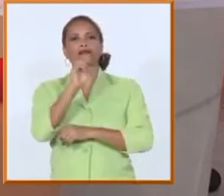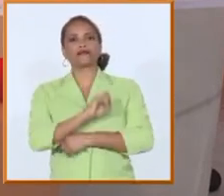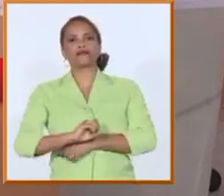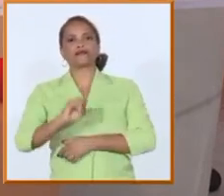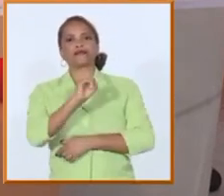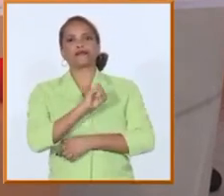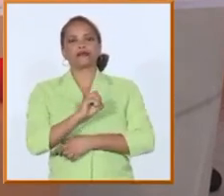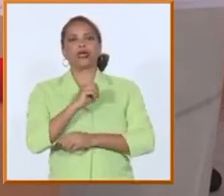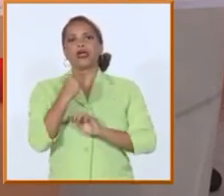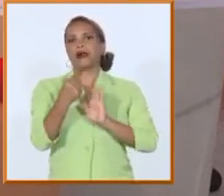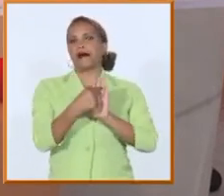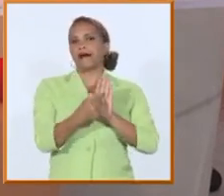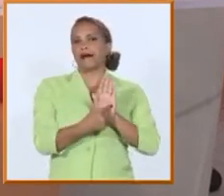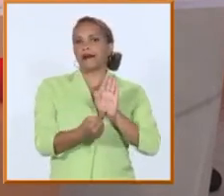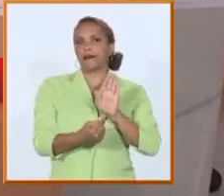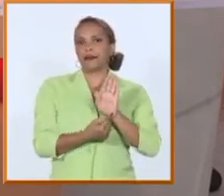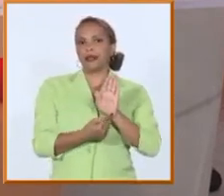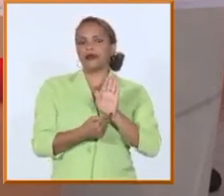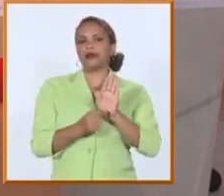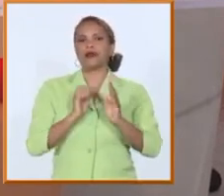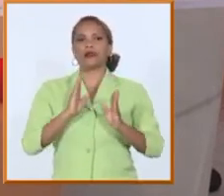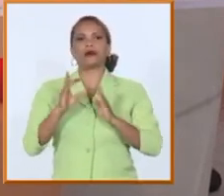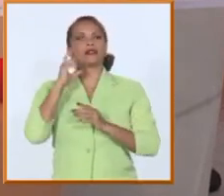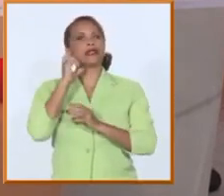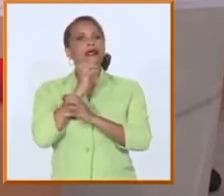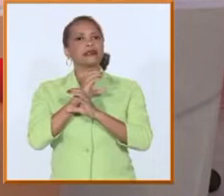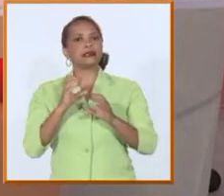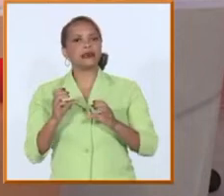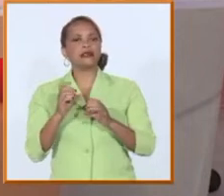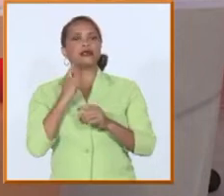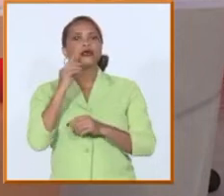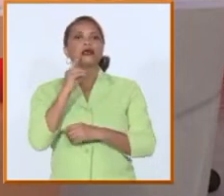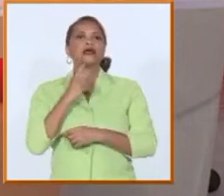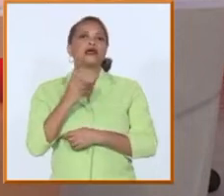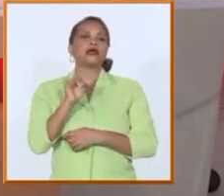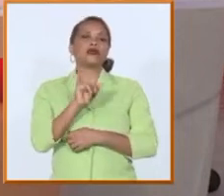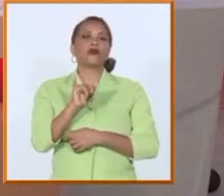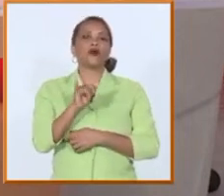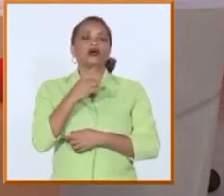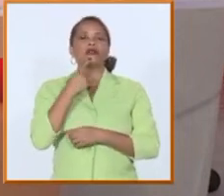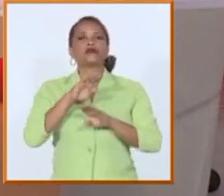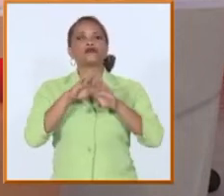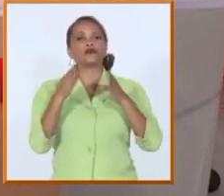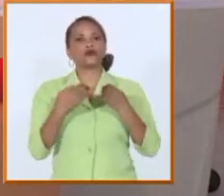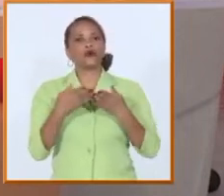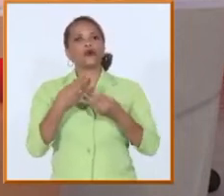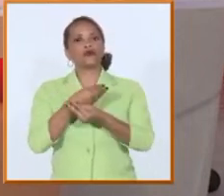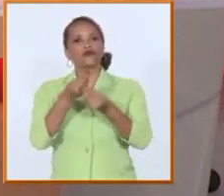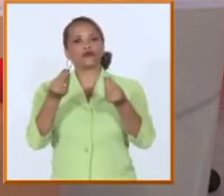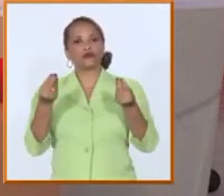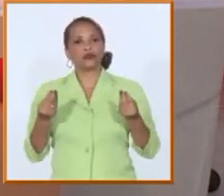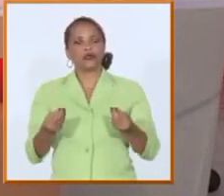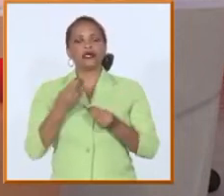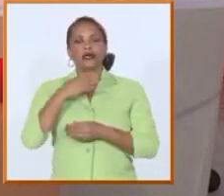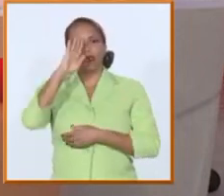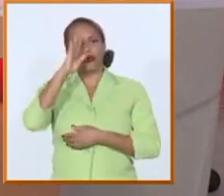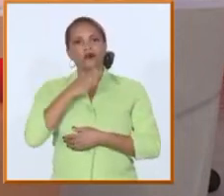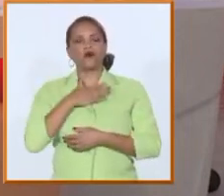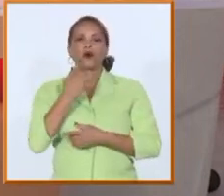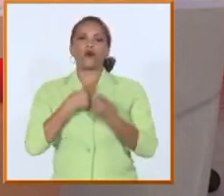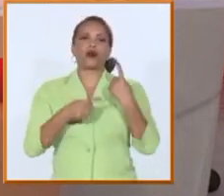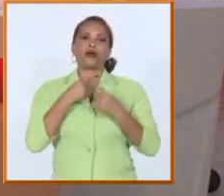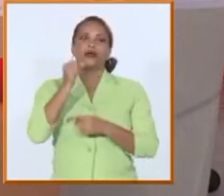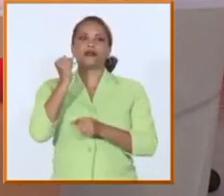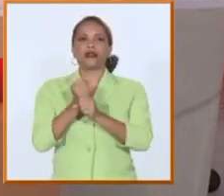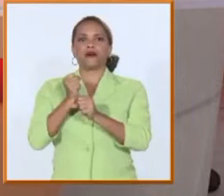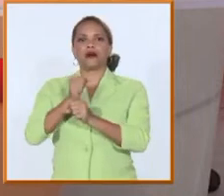desde el punto de vista de la ciencia y el posgrado sino también de las garantías que siempre se ofrece en Cuba a cualquier trabajador a cualquier